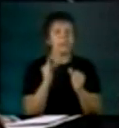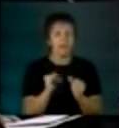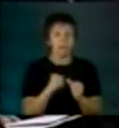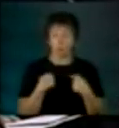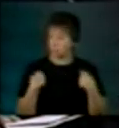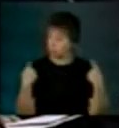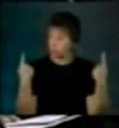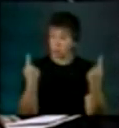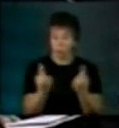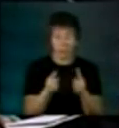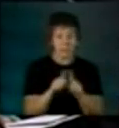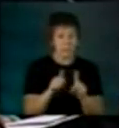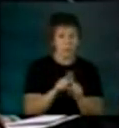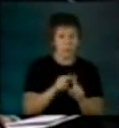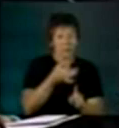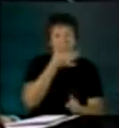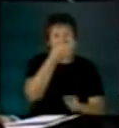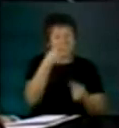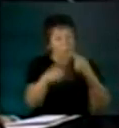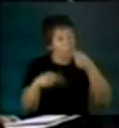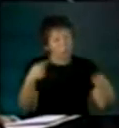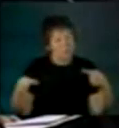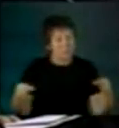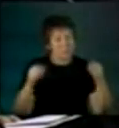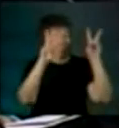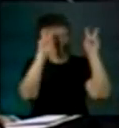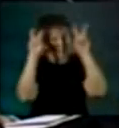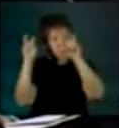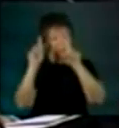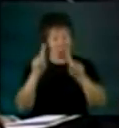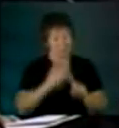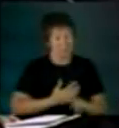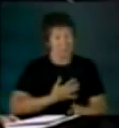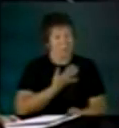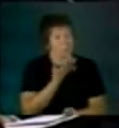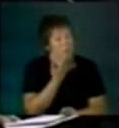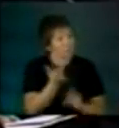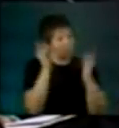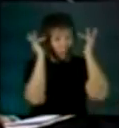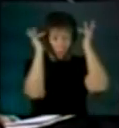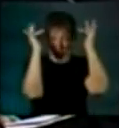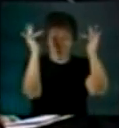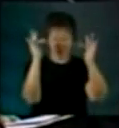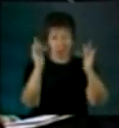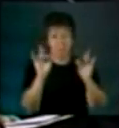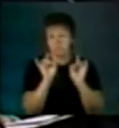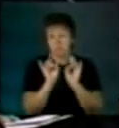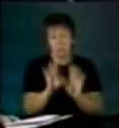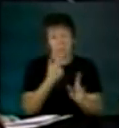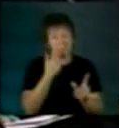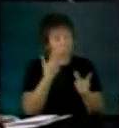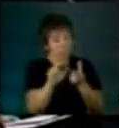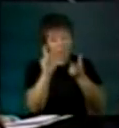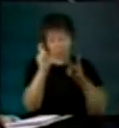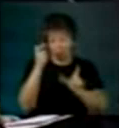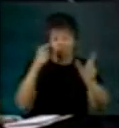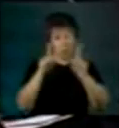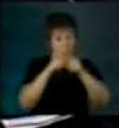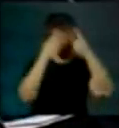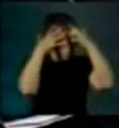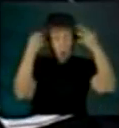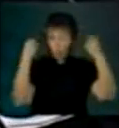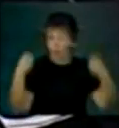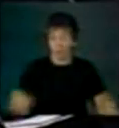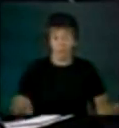todas nuestras grandes declaraciones de amor por la educación no serán más que palabras de